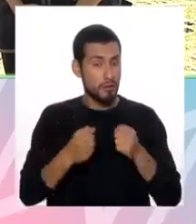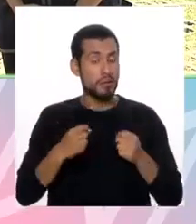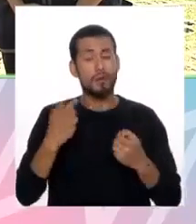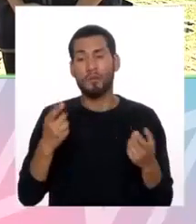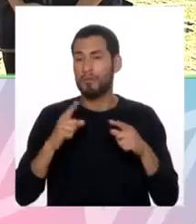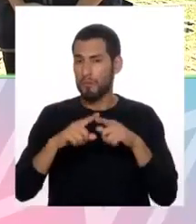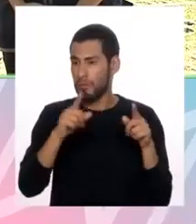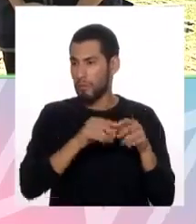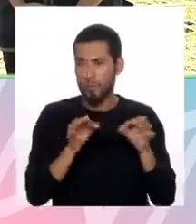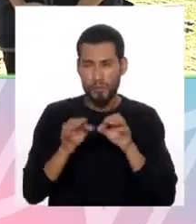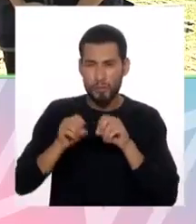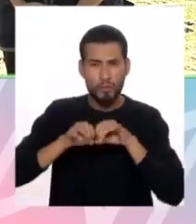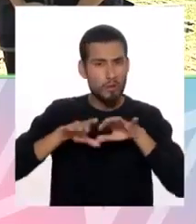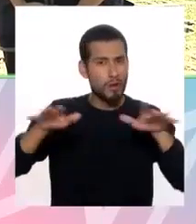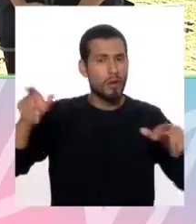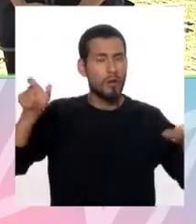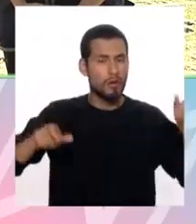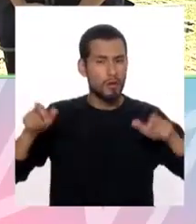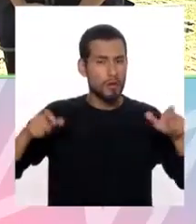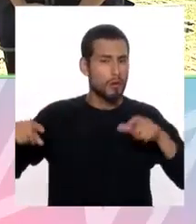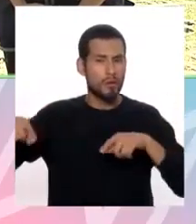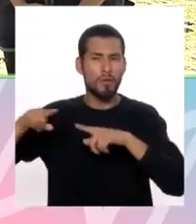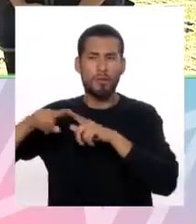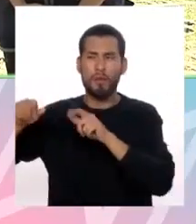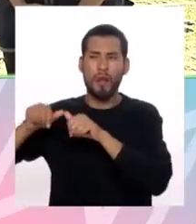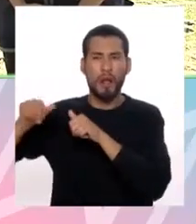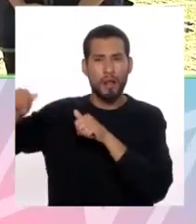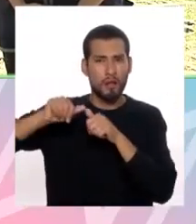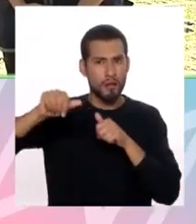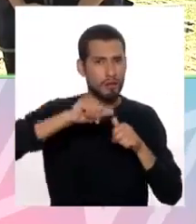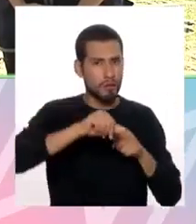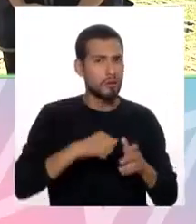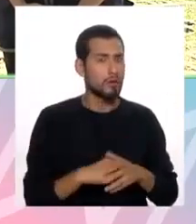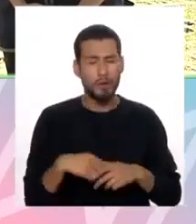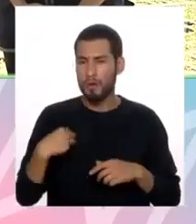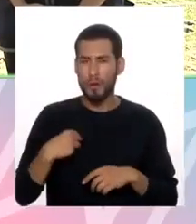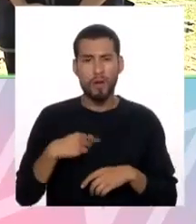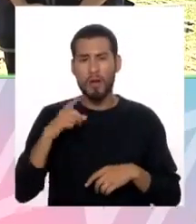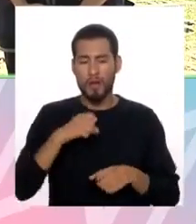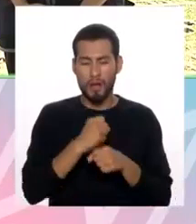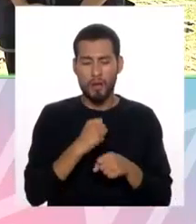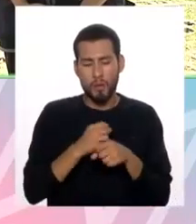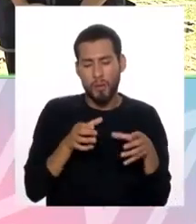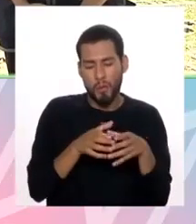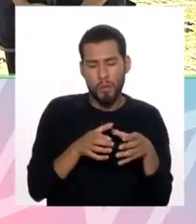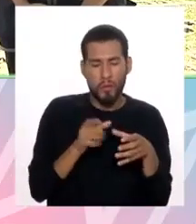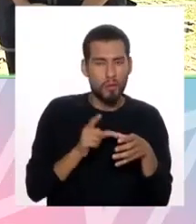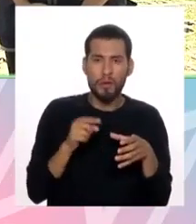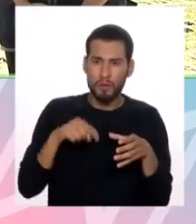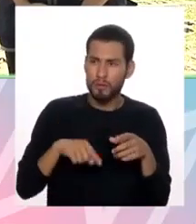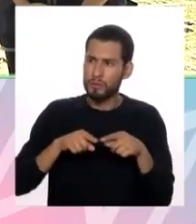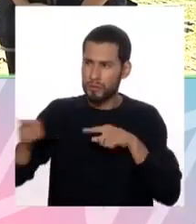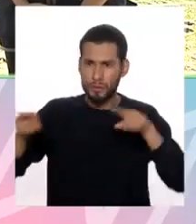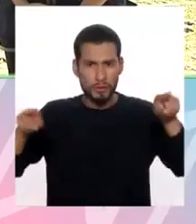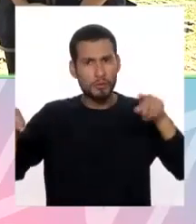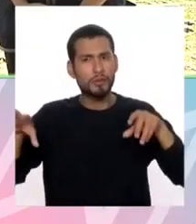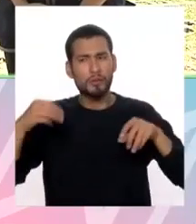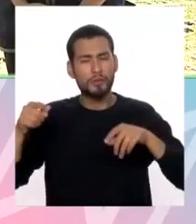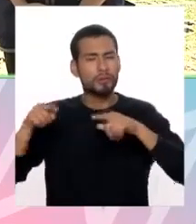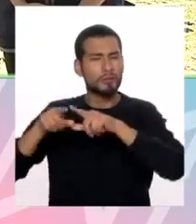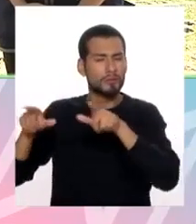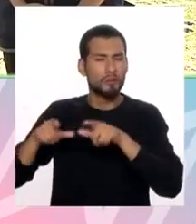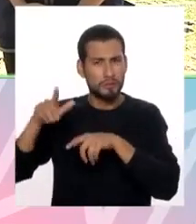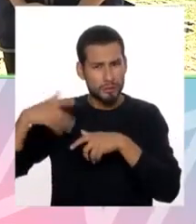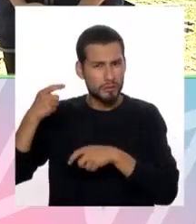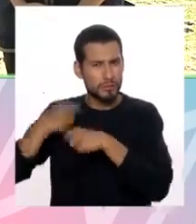se vive donde vive la gente, donde pasan las cosas, que son unos territorios. Nosotros deberíamos sino trabajar siempre junidos porque detrás de ello hay violencia,